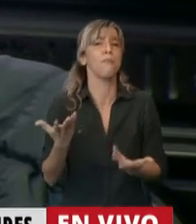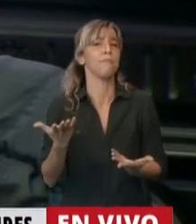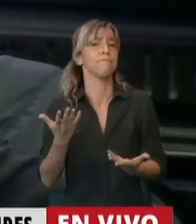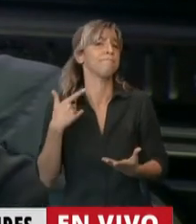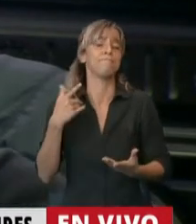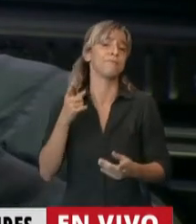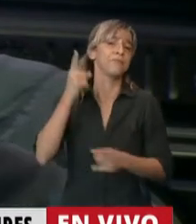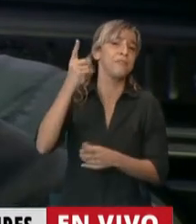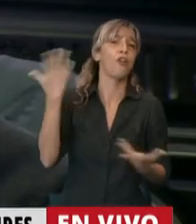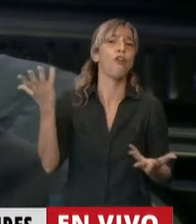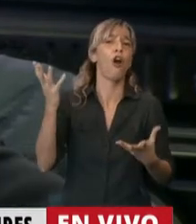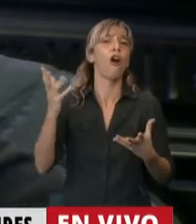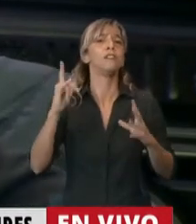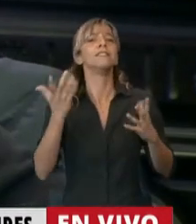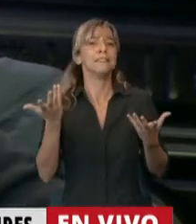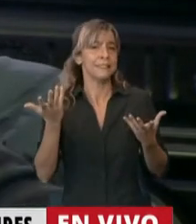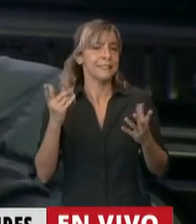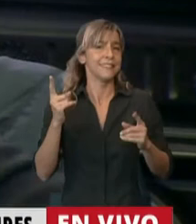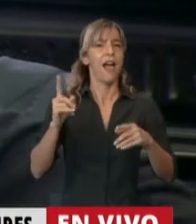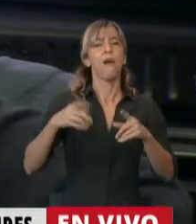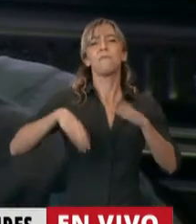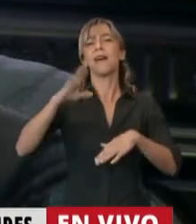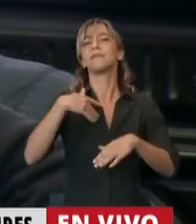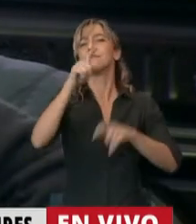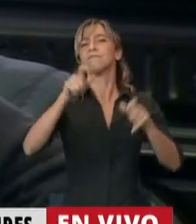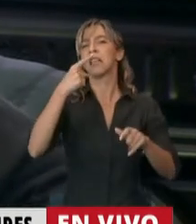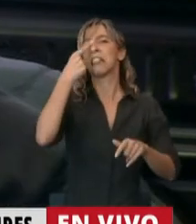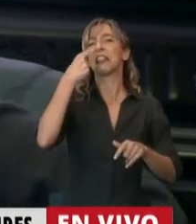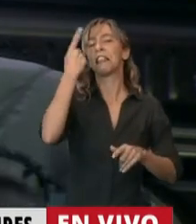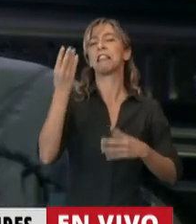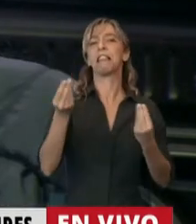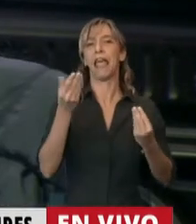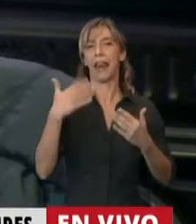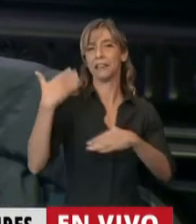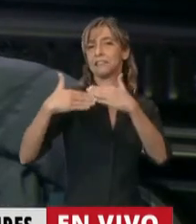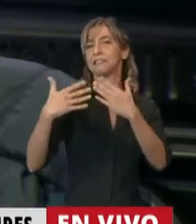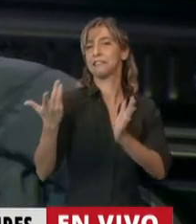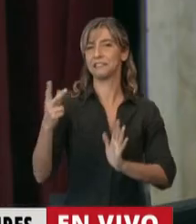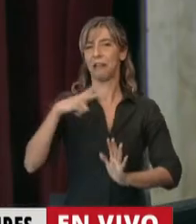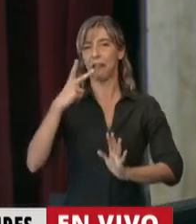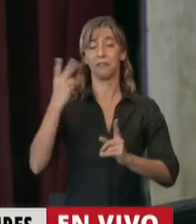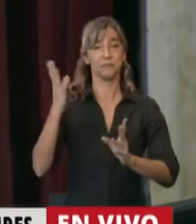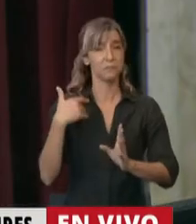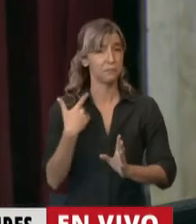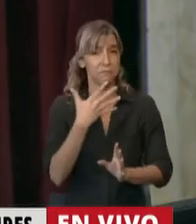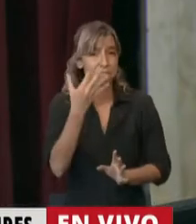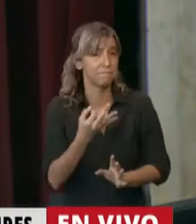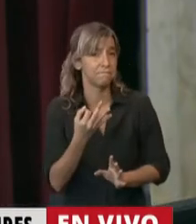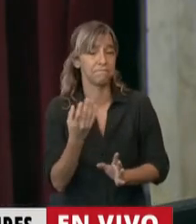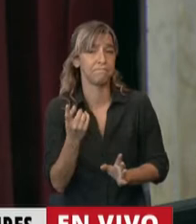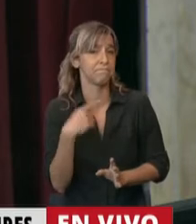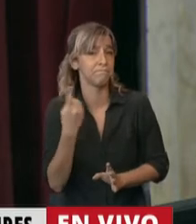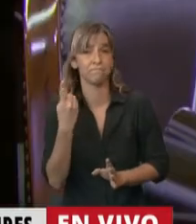y cada una de sus expresiones y sus intereses en el país y no seguir beneficiándolo como tanto se beneficia, por ejemplo,